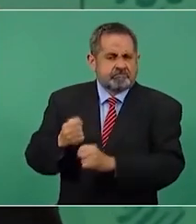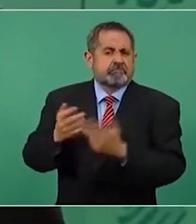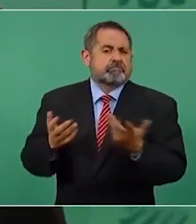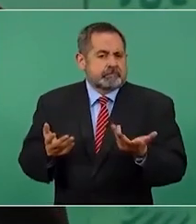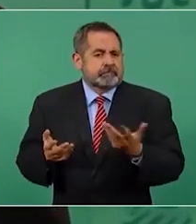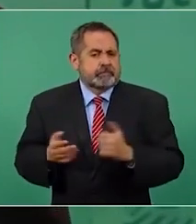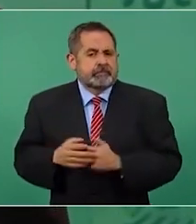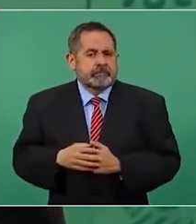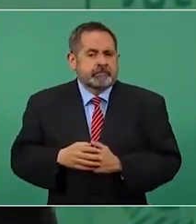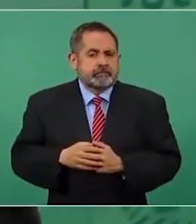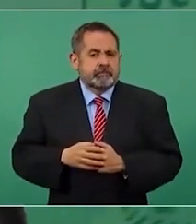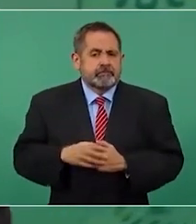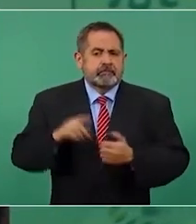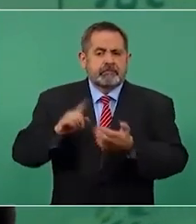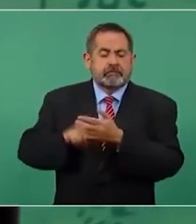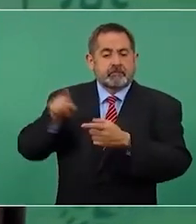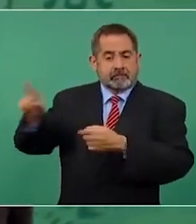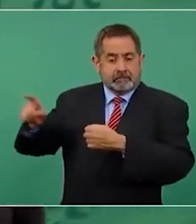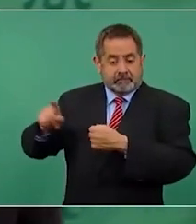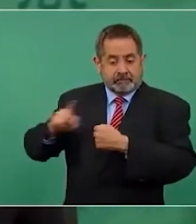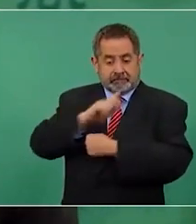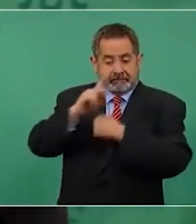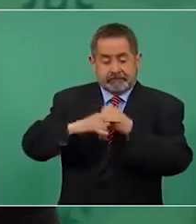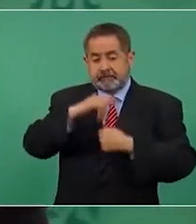Cuando hablo de Boric es joven